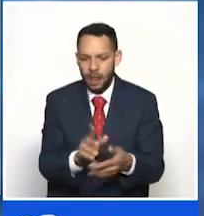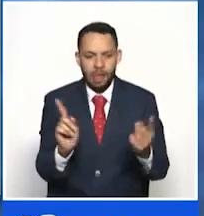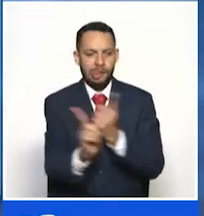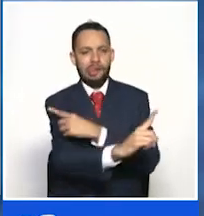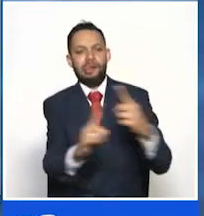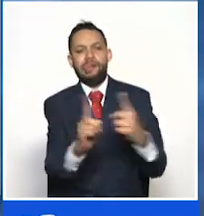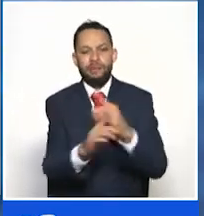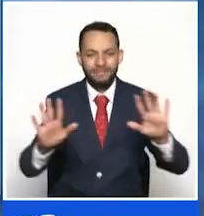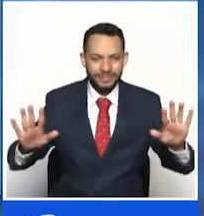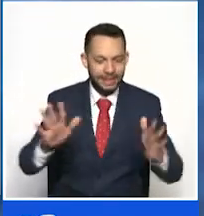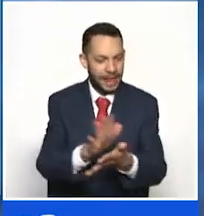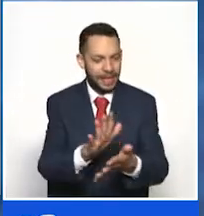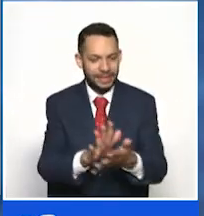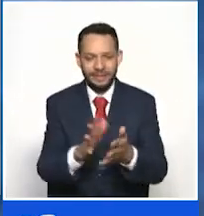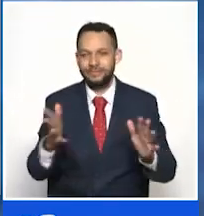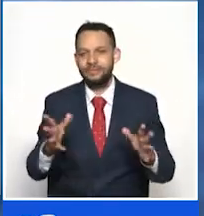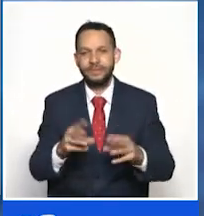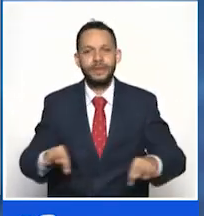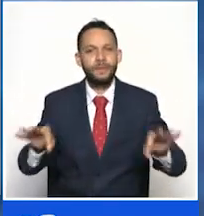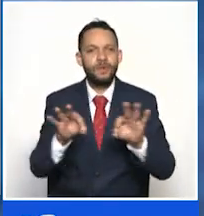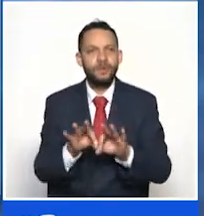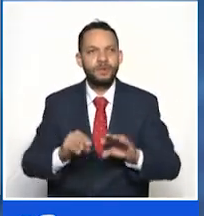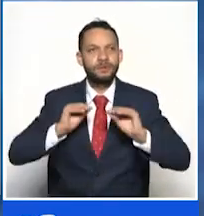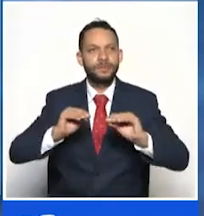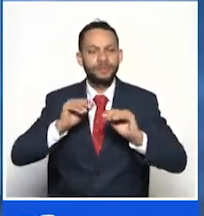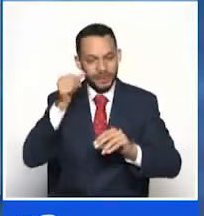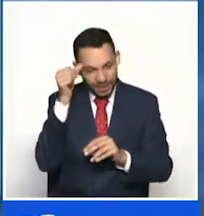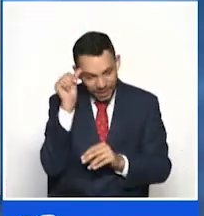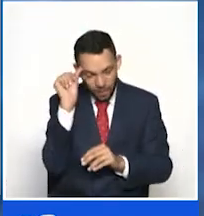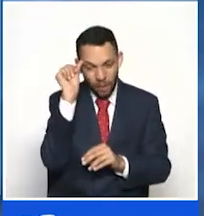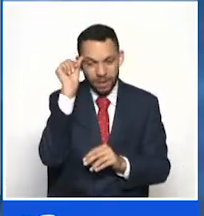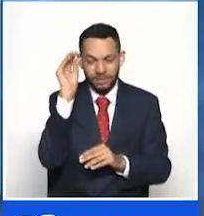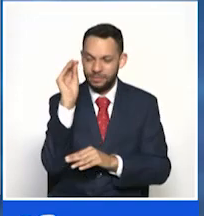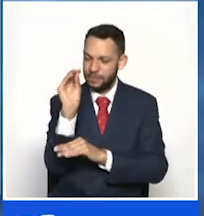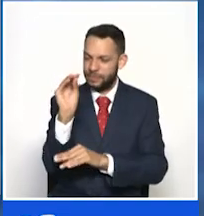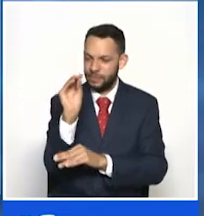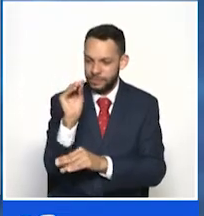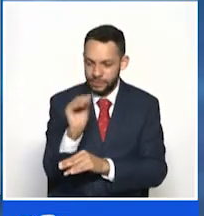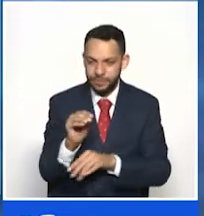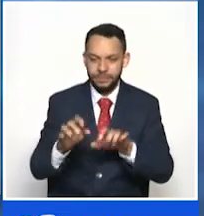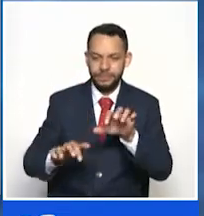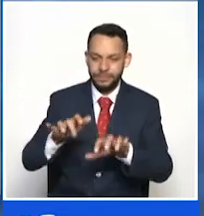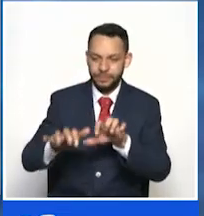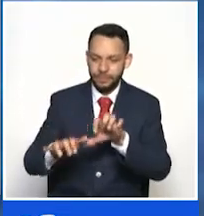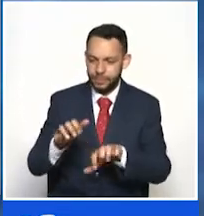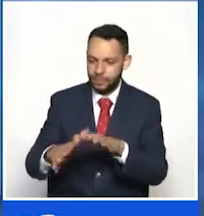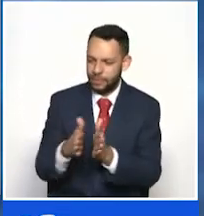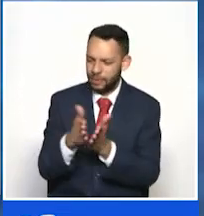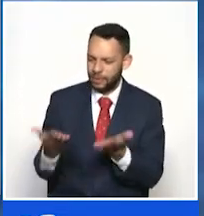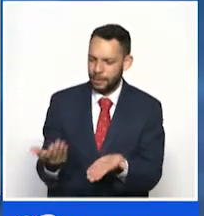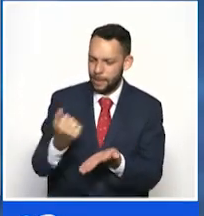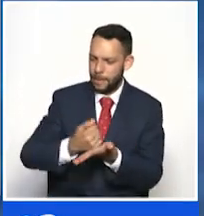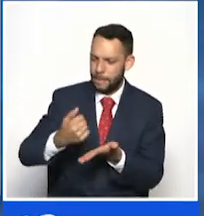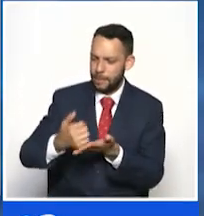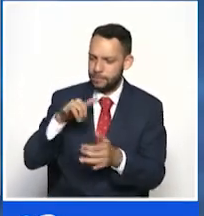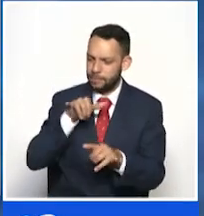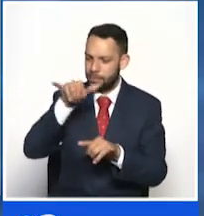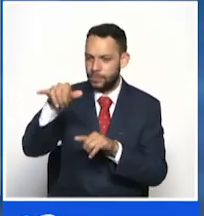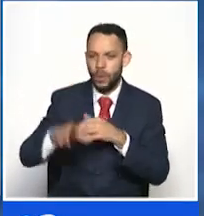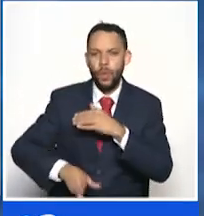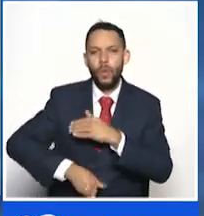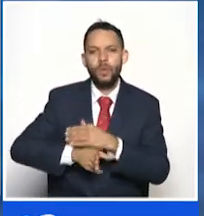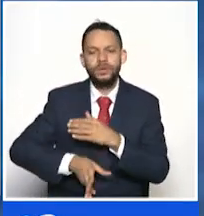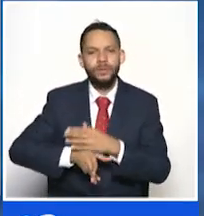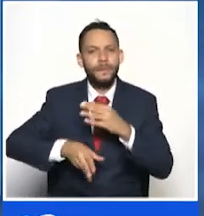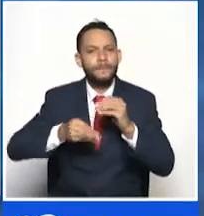por aquí y pues le estamos recordando a todos ustedes que la oficina de pasaportes del departamento de Rizaralda está disponible, sigan ustedes con